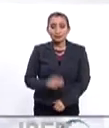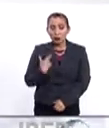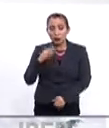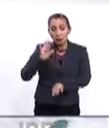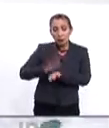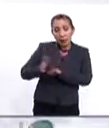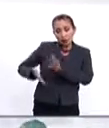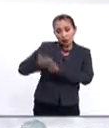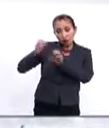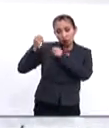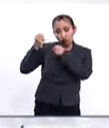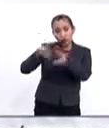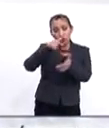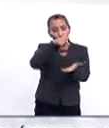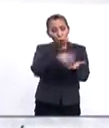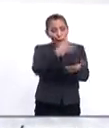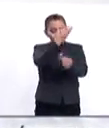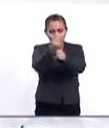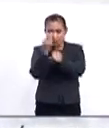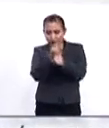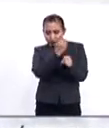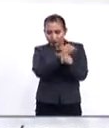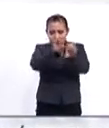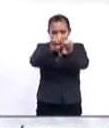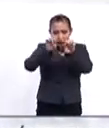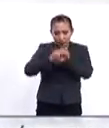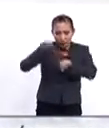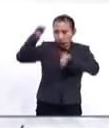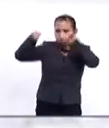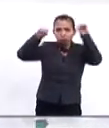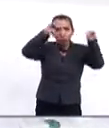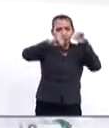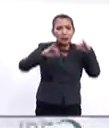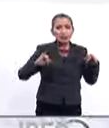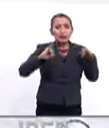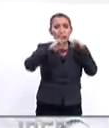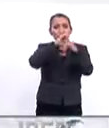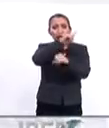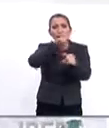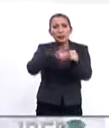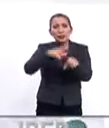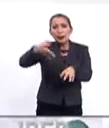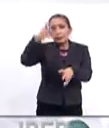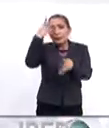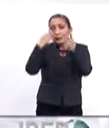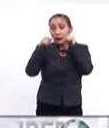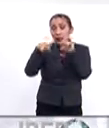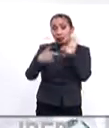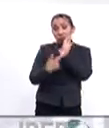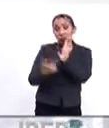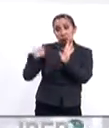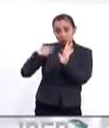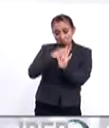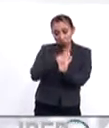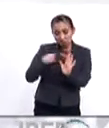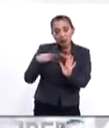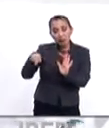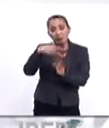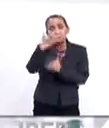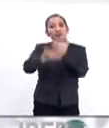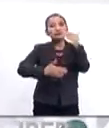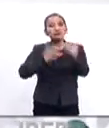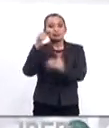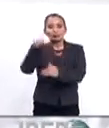Aportando construcciones, espacios acondicionados y equipos instalados, el Instituto Nacional de Aprendizaje nos muestra su compromiso con el